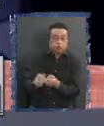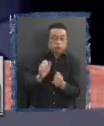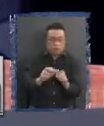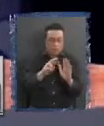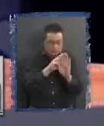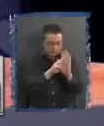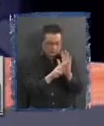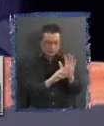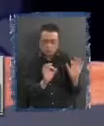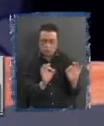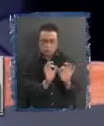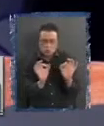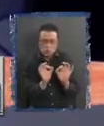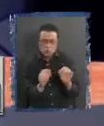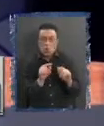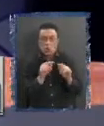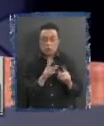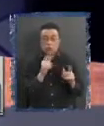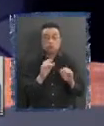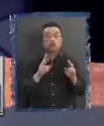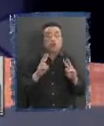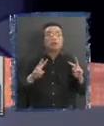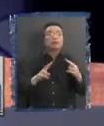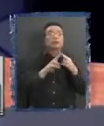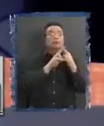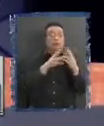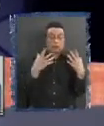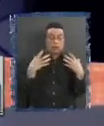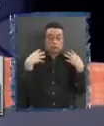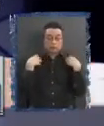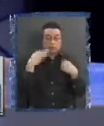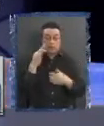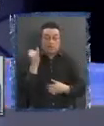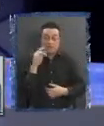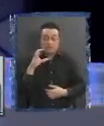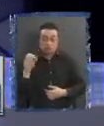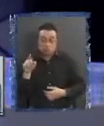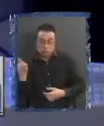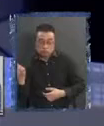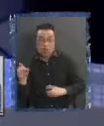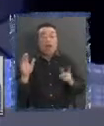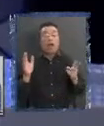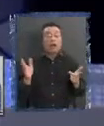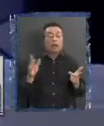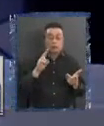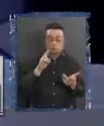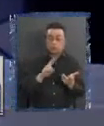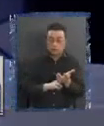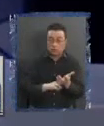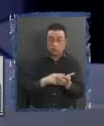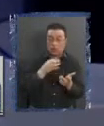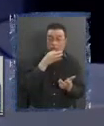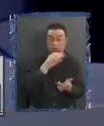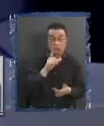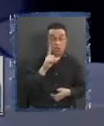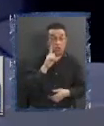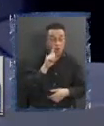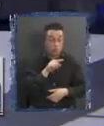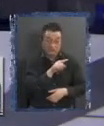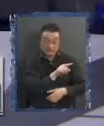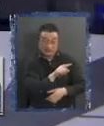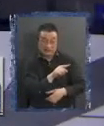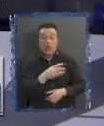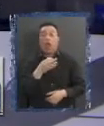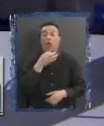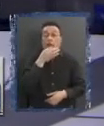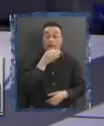que ese endeudamiento es para infraestructura, que tiene responsabilidad fiscal. Entonces, yo te diría de verdad, como lo decía Luis Cordero, este es un caso de